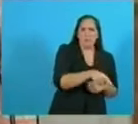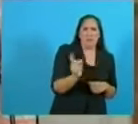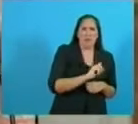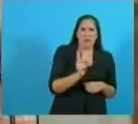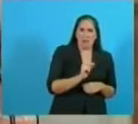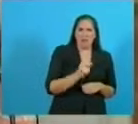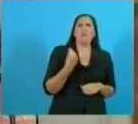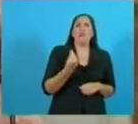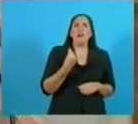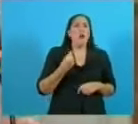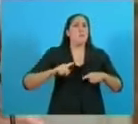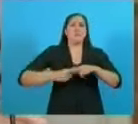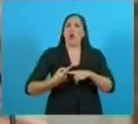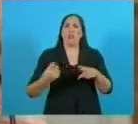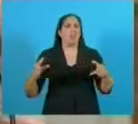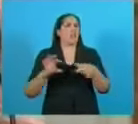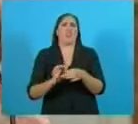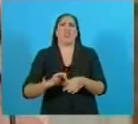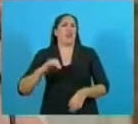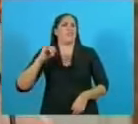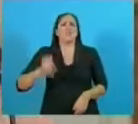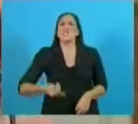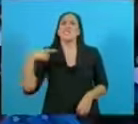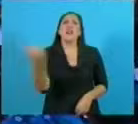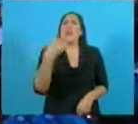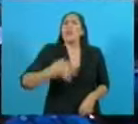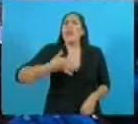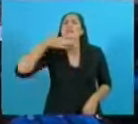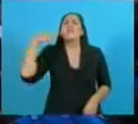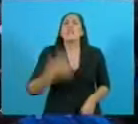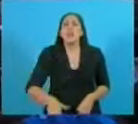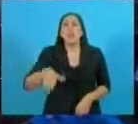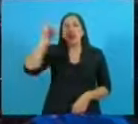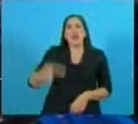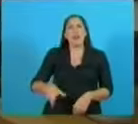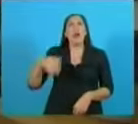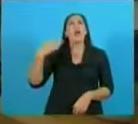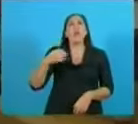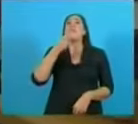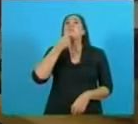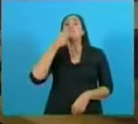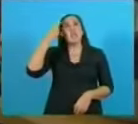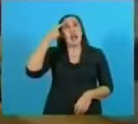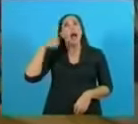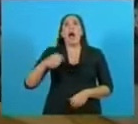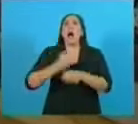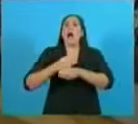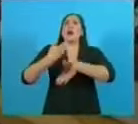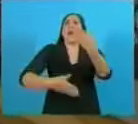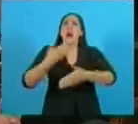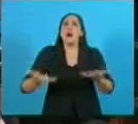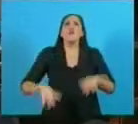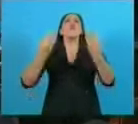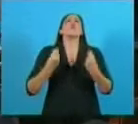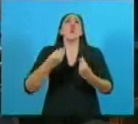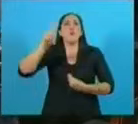política. Tienen que entenderlo, porque el que no lo entienda va a cometer graves equivocaciones.